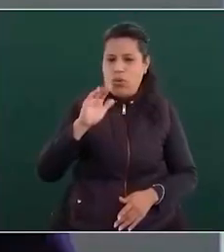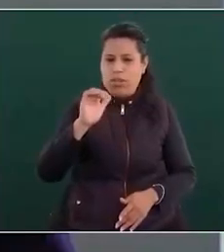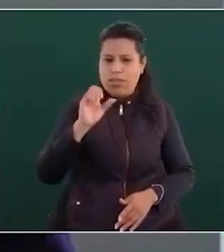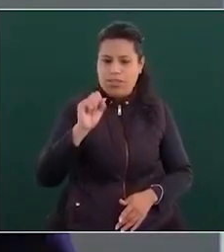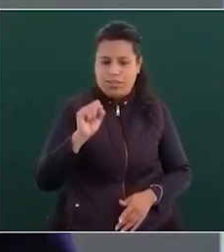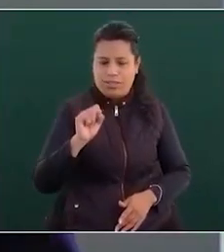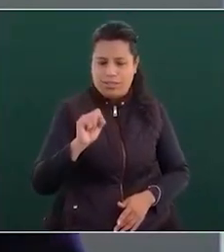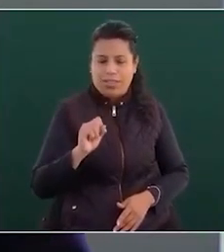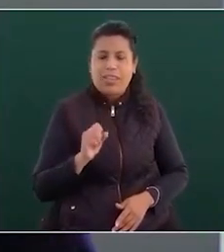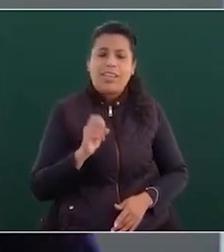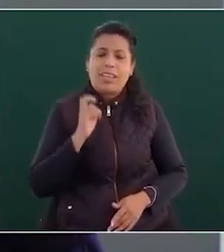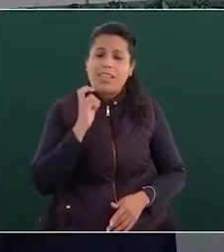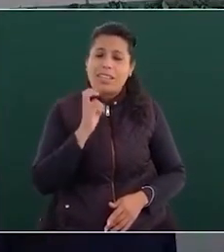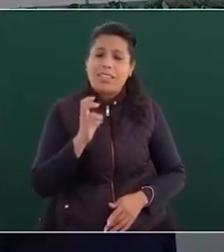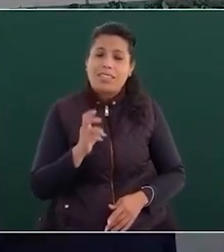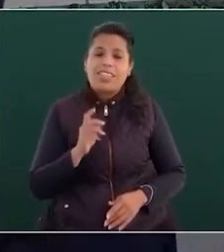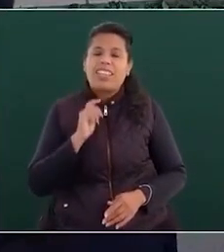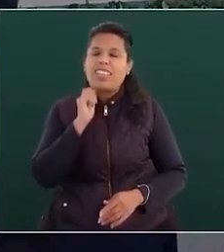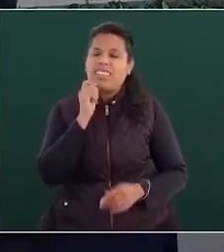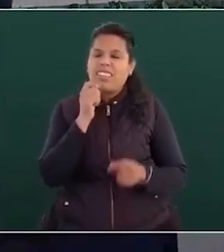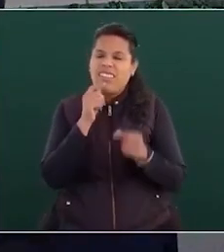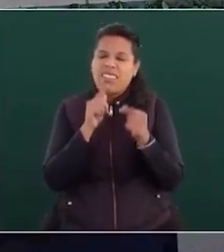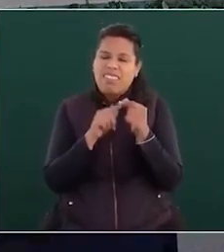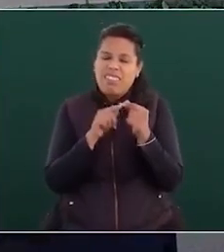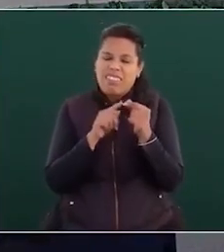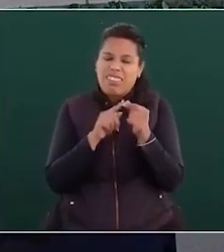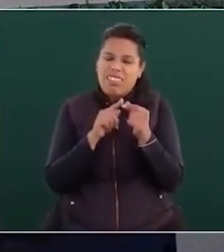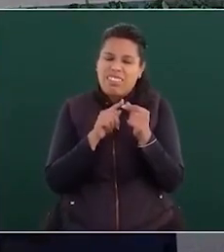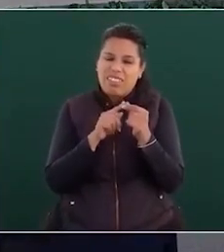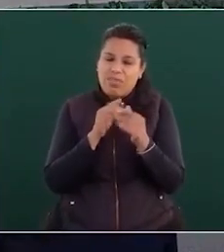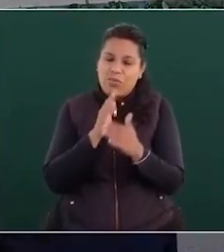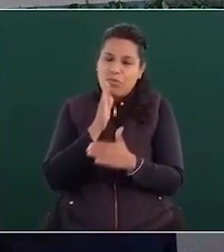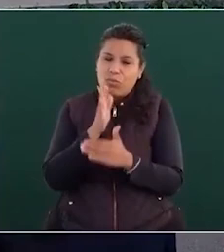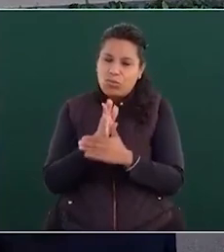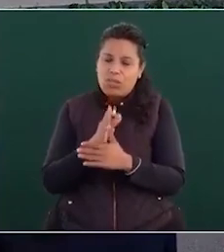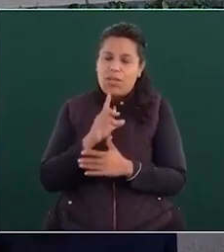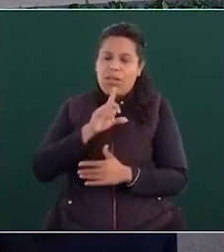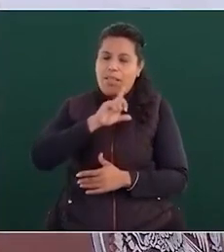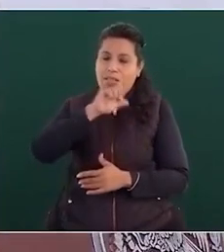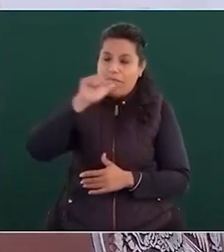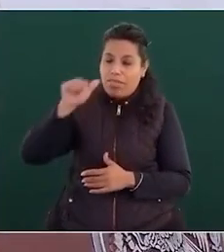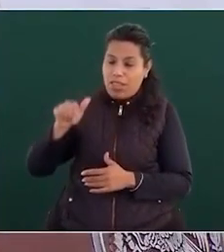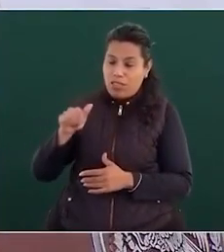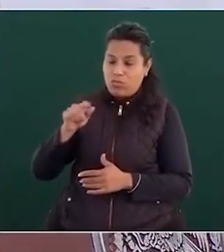quienes van a buscar a Maximiliano